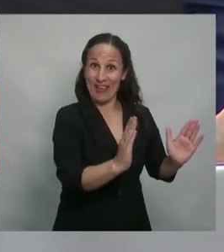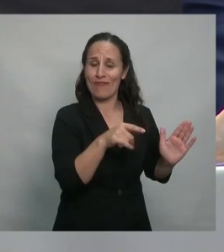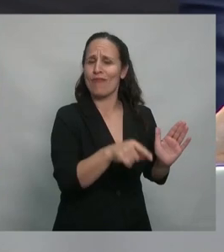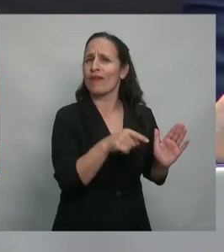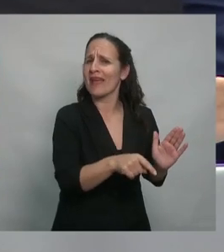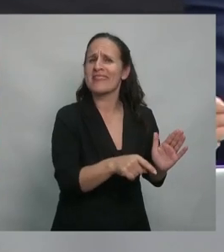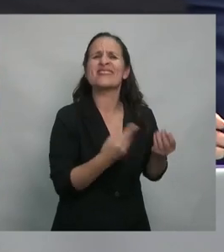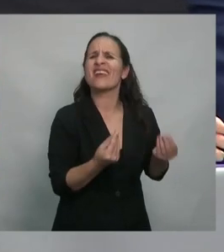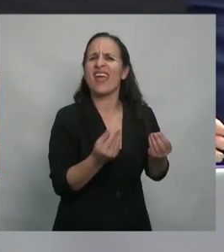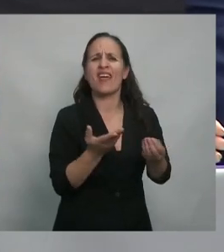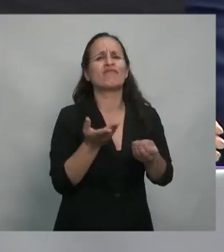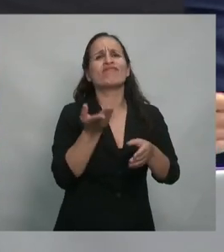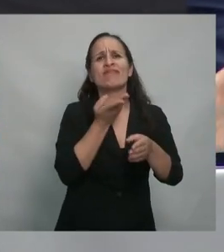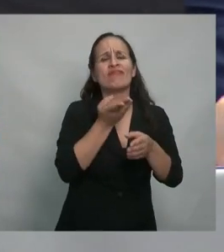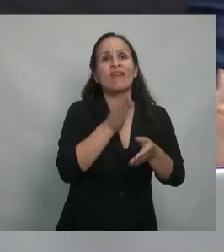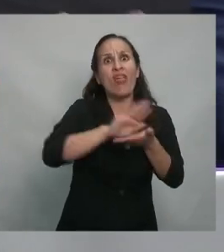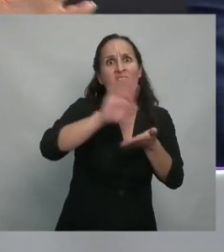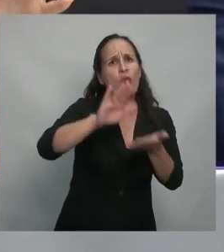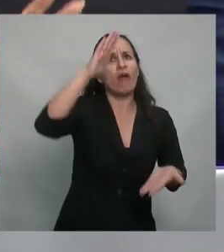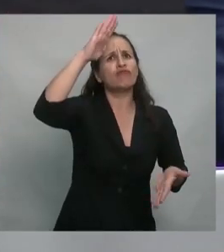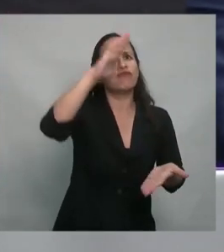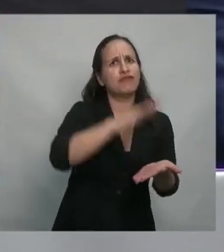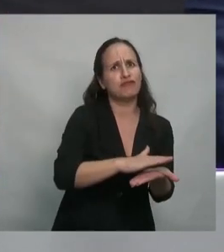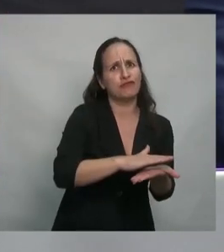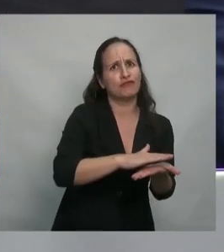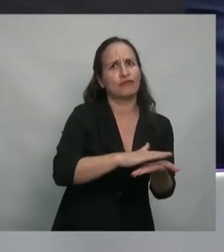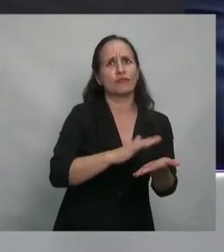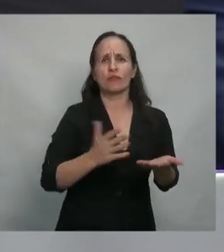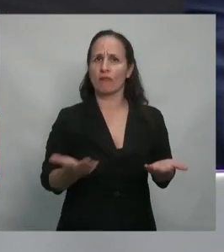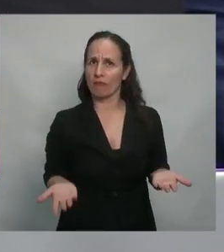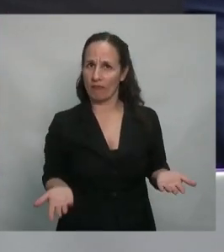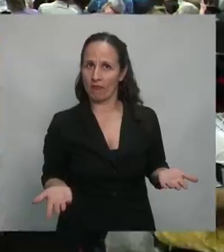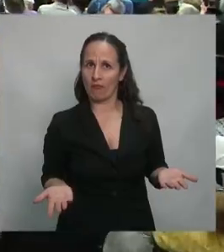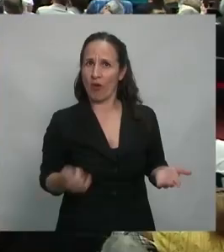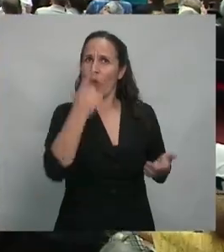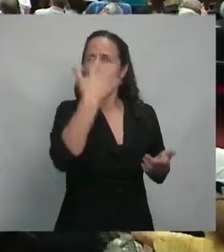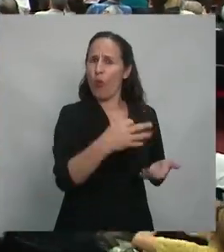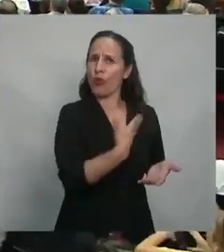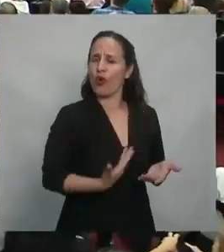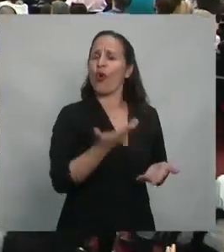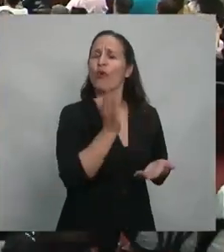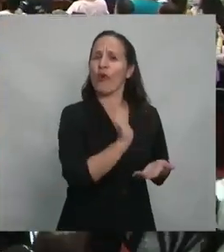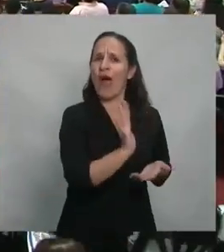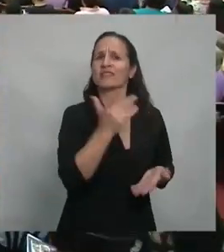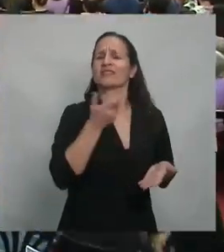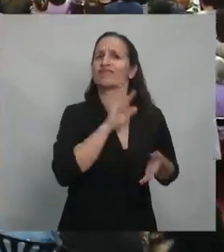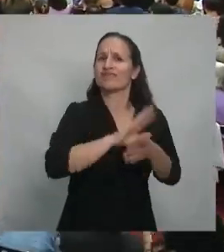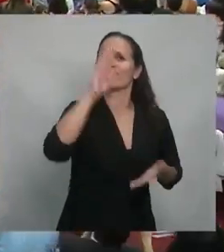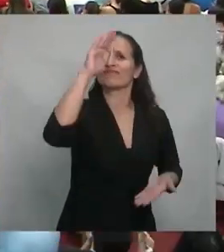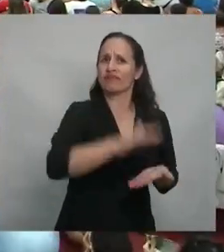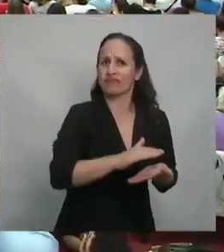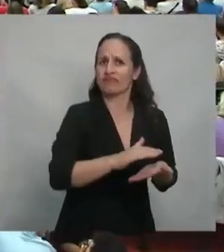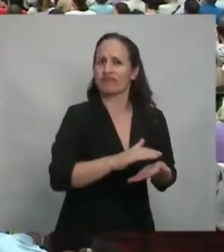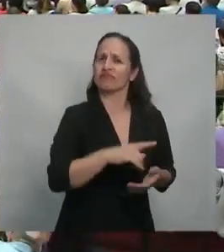desendeudó a la Argentina. Por ejemplo, pagamos